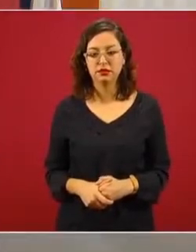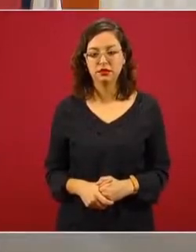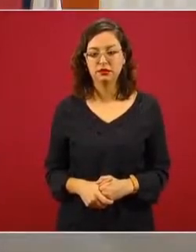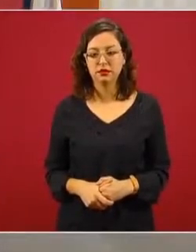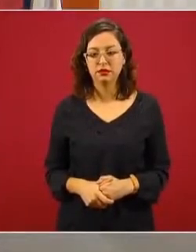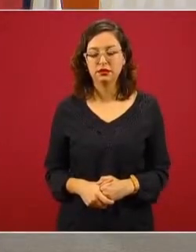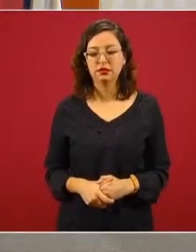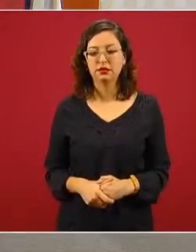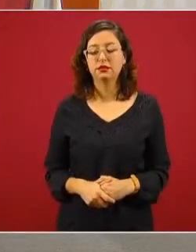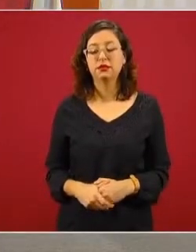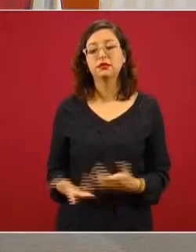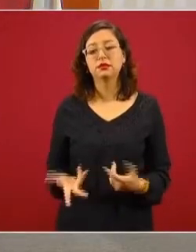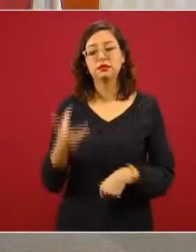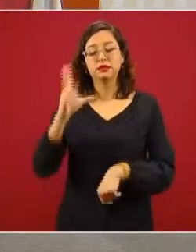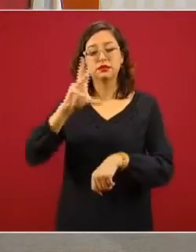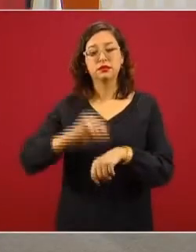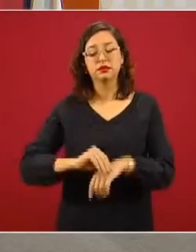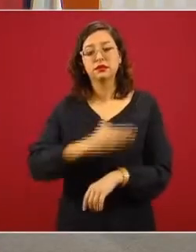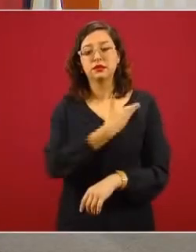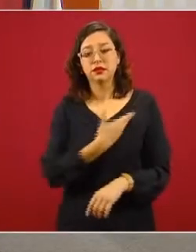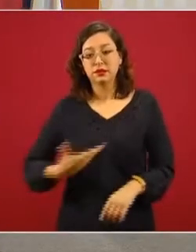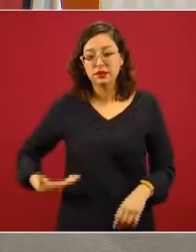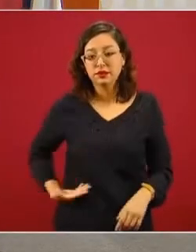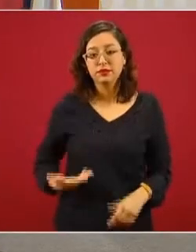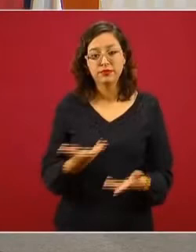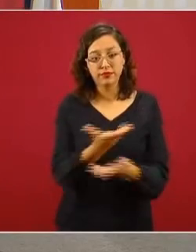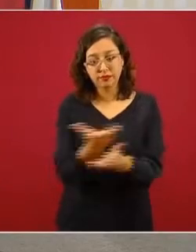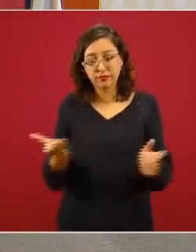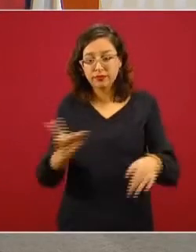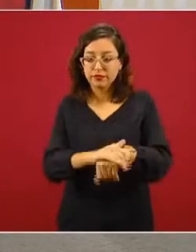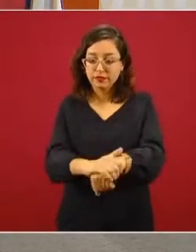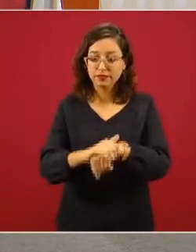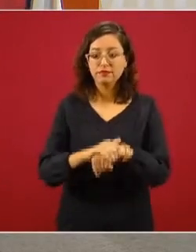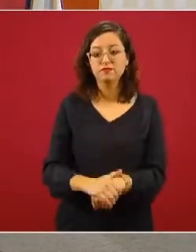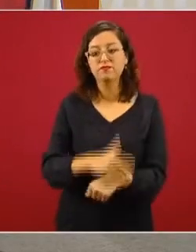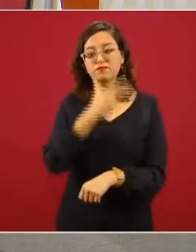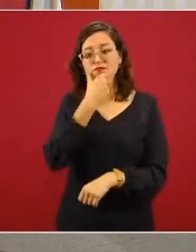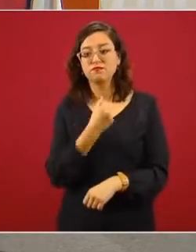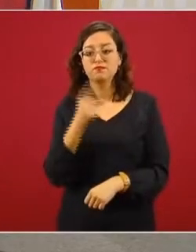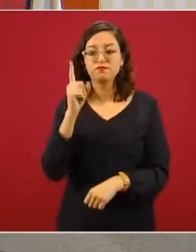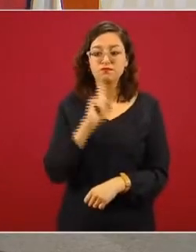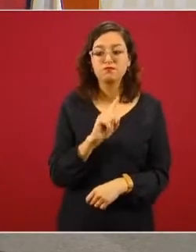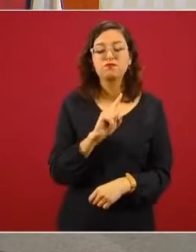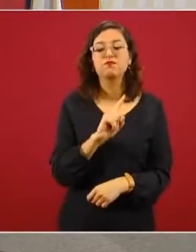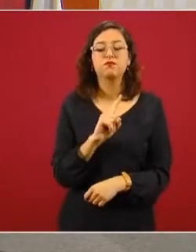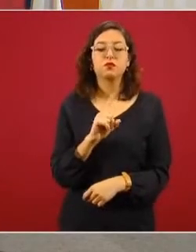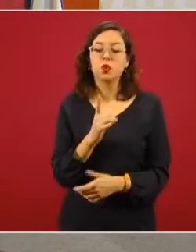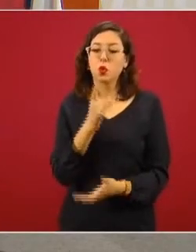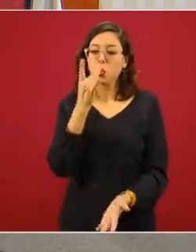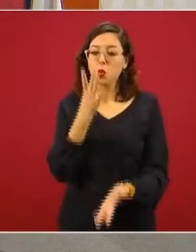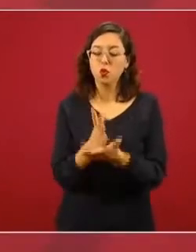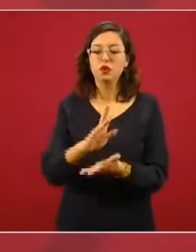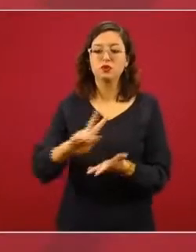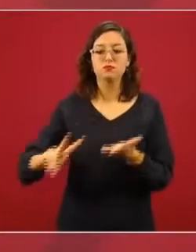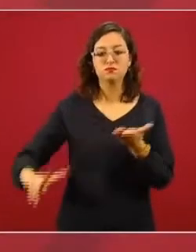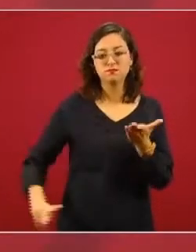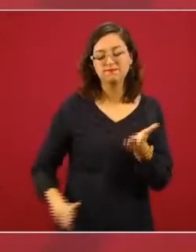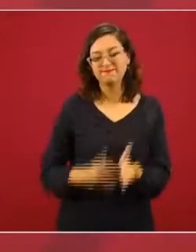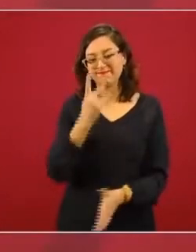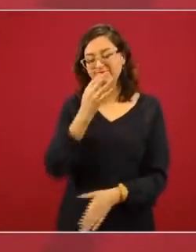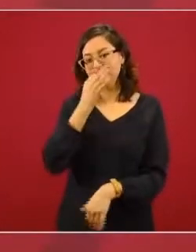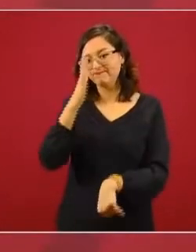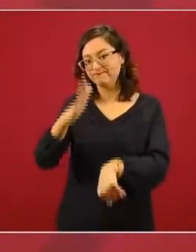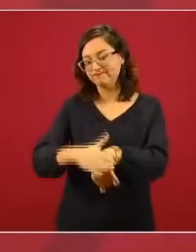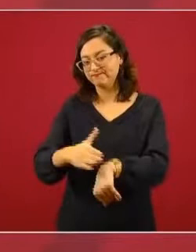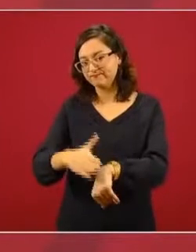Señor presidente, amigas, amigos. solamente reiterar un compromiso que